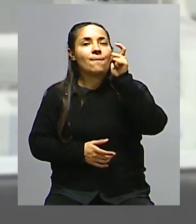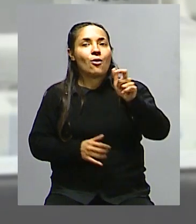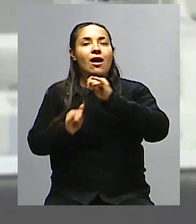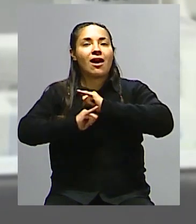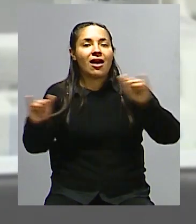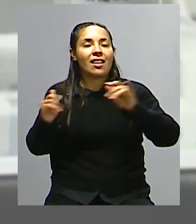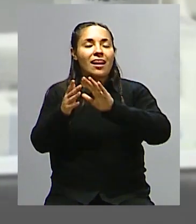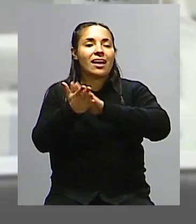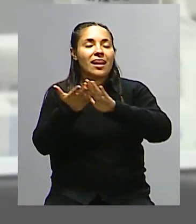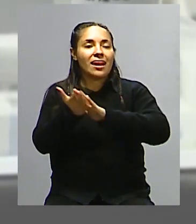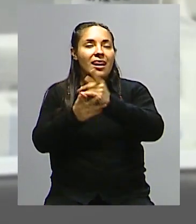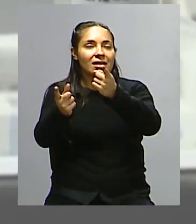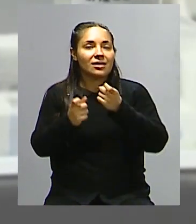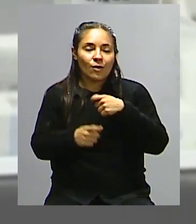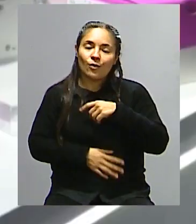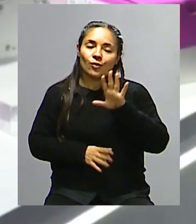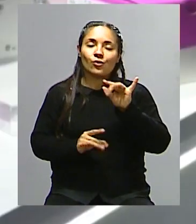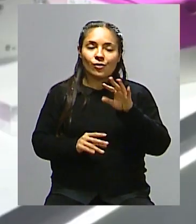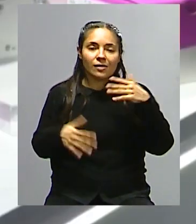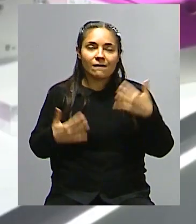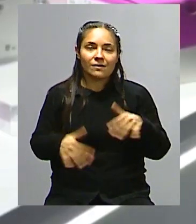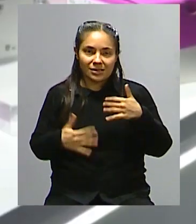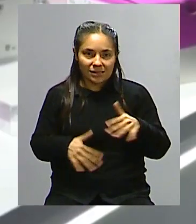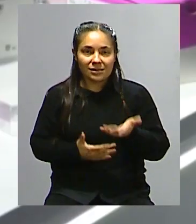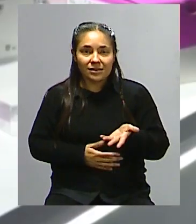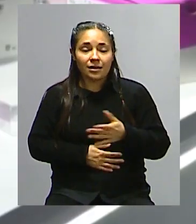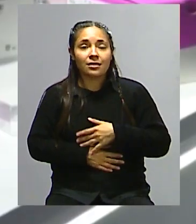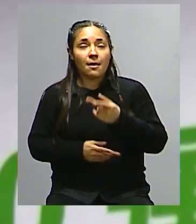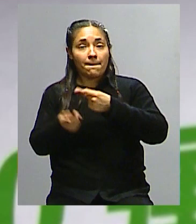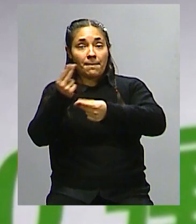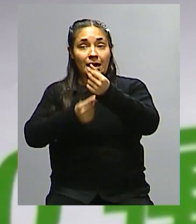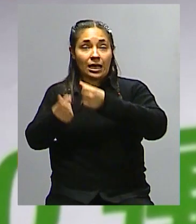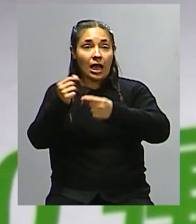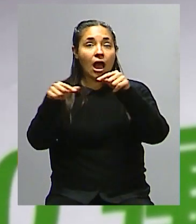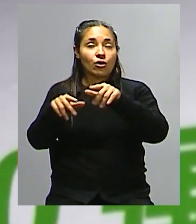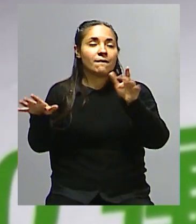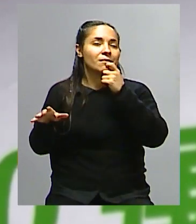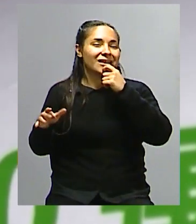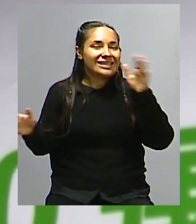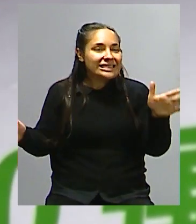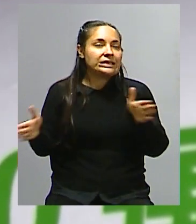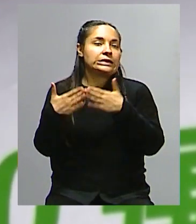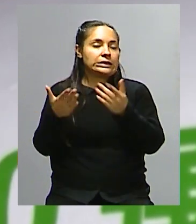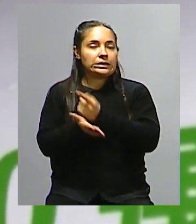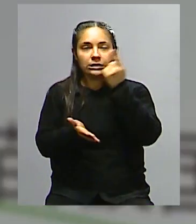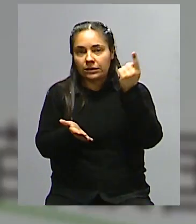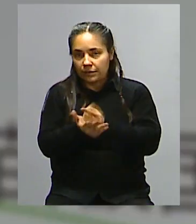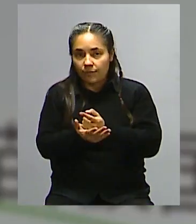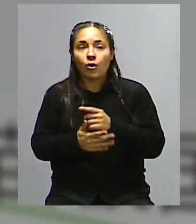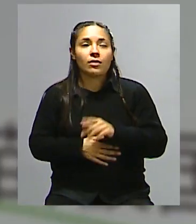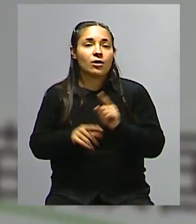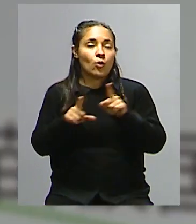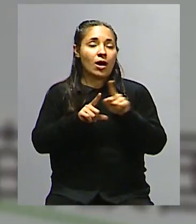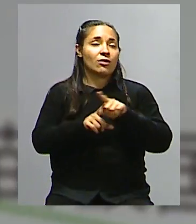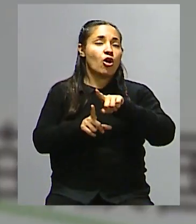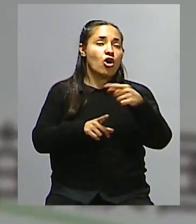complica. Pensemos que del otro lado, estos no son mercados que se puedan cerrar como ocurre con otros proveedores de la industria que